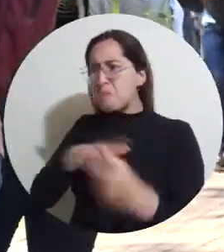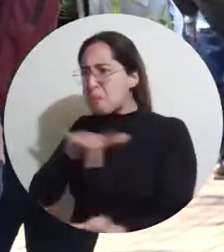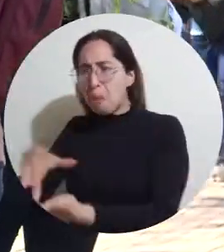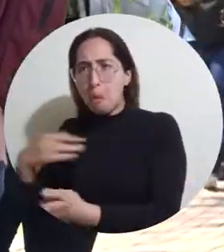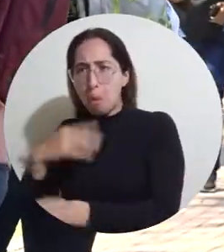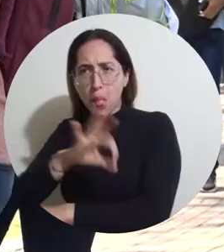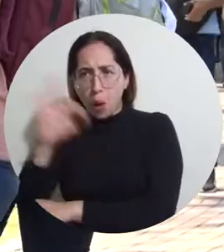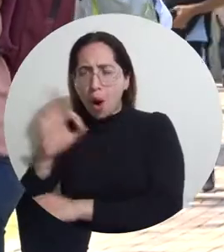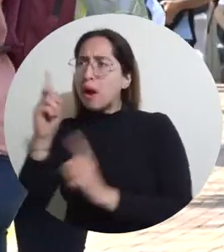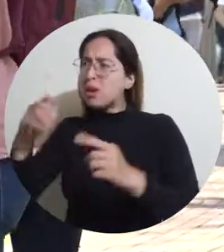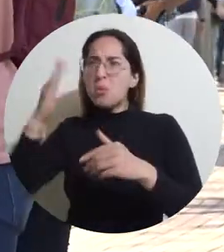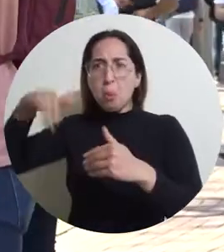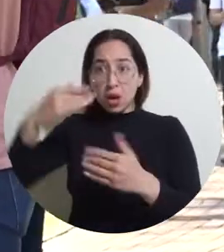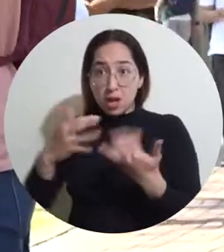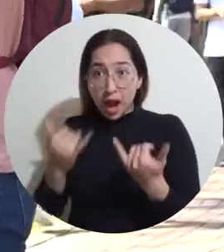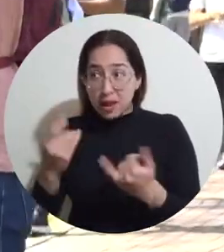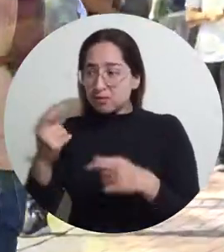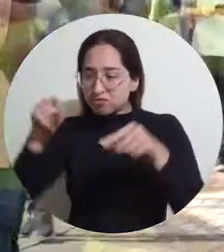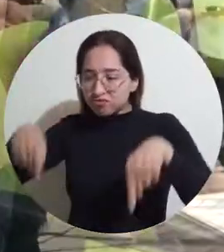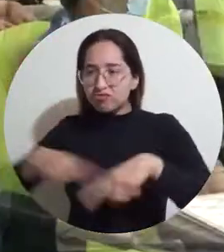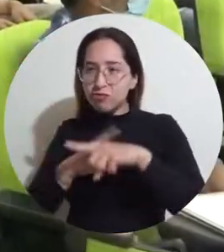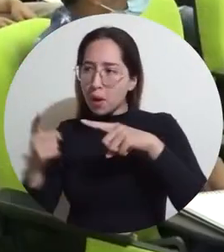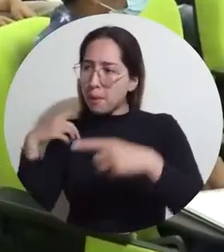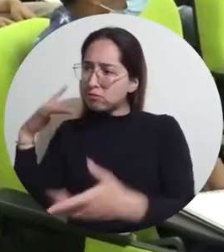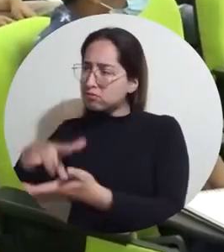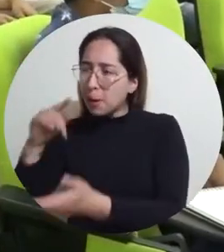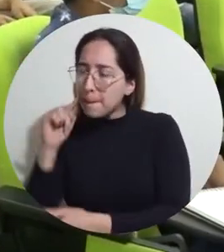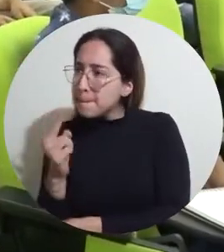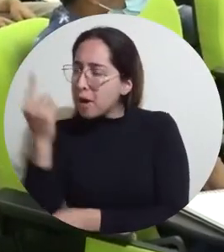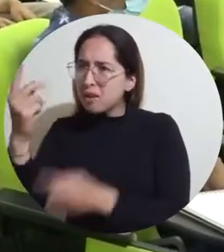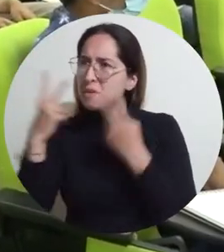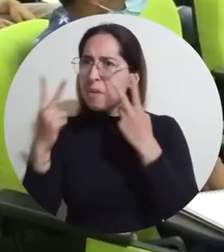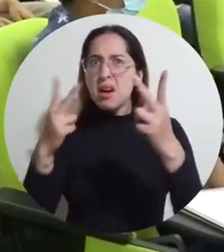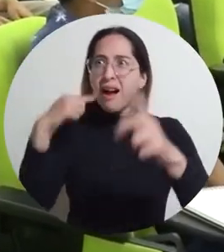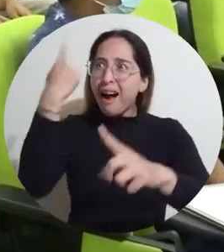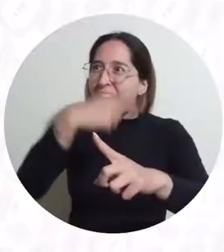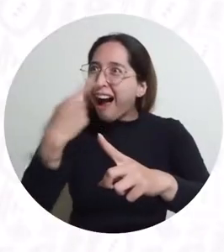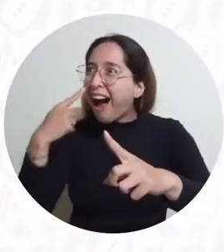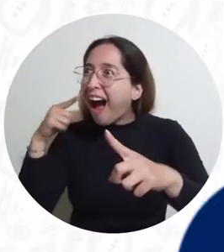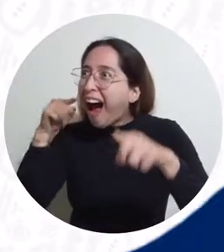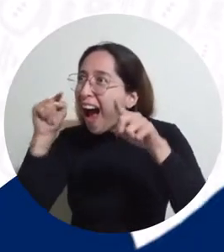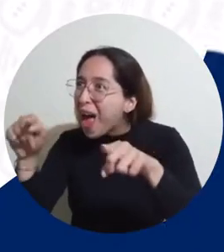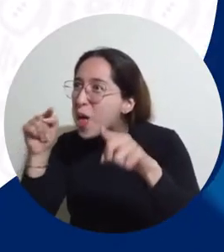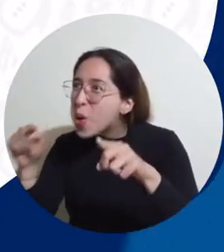de compañeros y docentes que habían permanecido detrás de las pantallas por varios semestres.